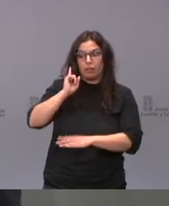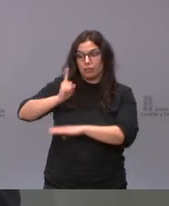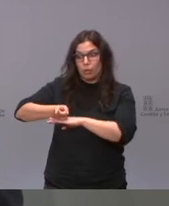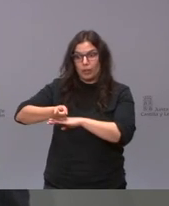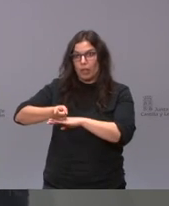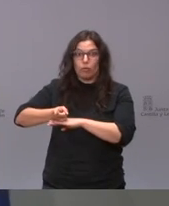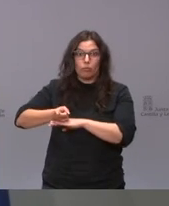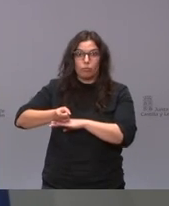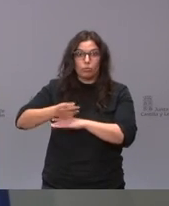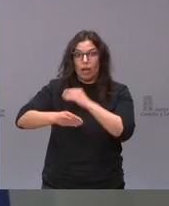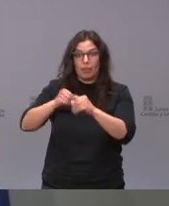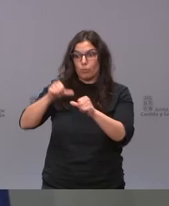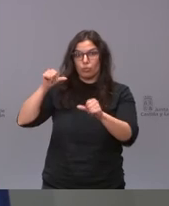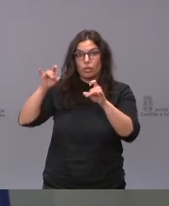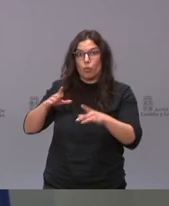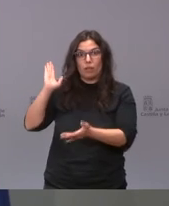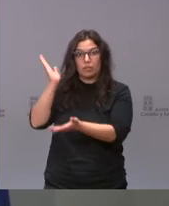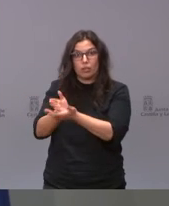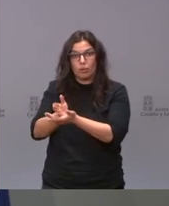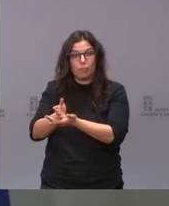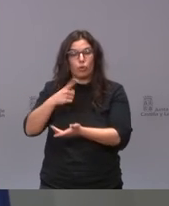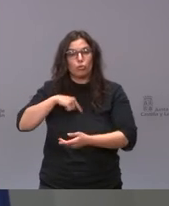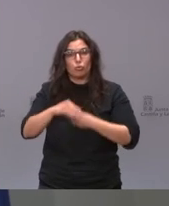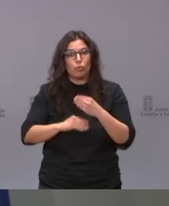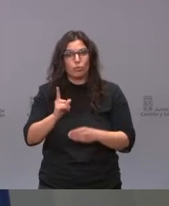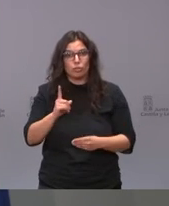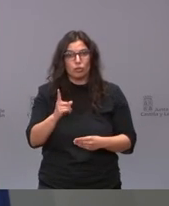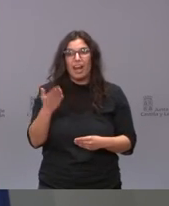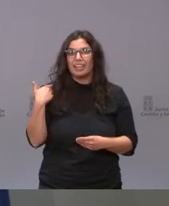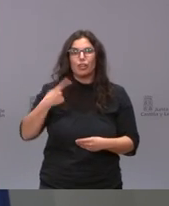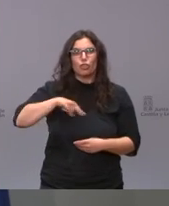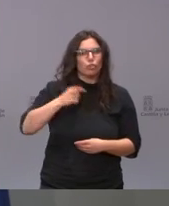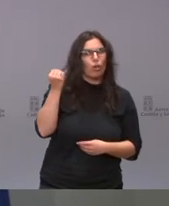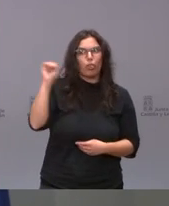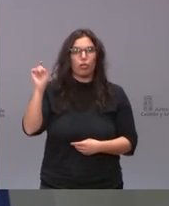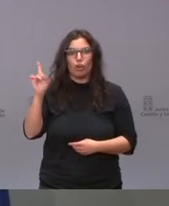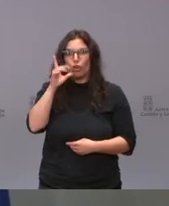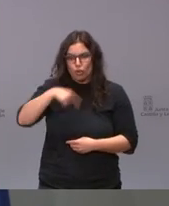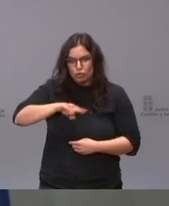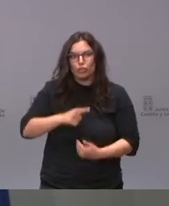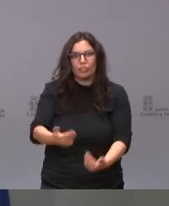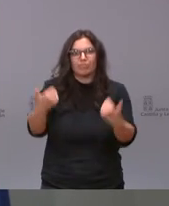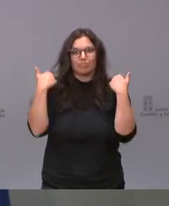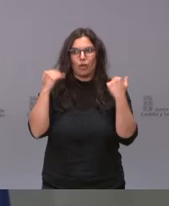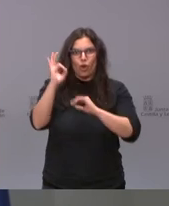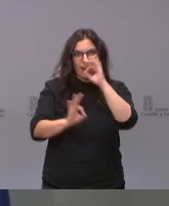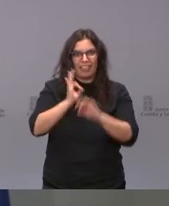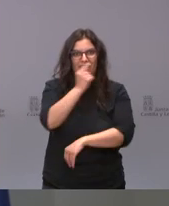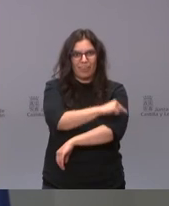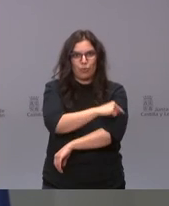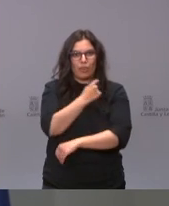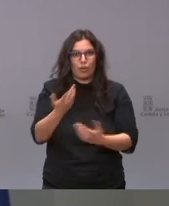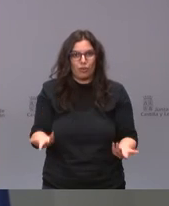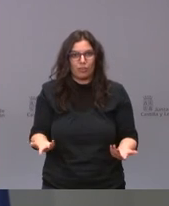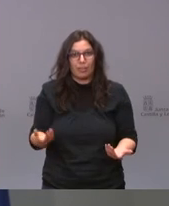hasta ahora sancionarles pero es que no es lo que hemos hecho nosotros ayer es que nuestra competencia es la ordenación de las vacunas